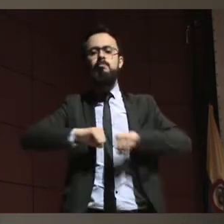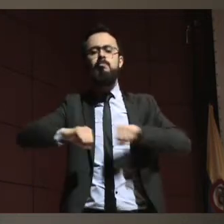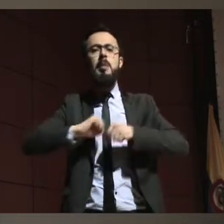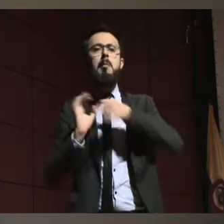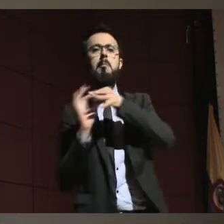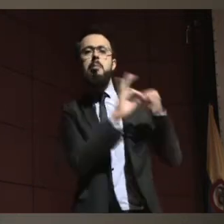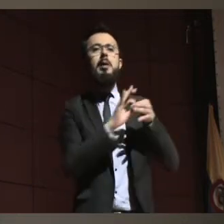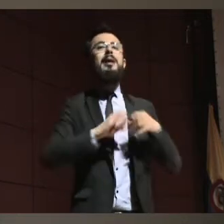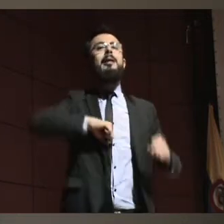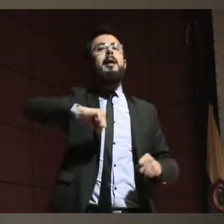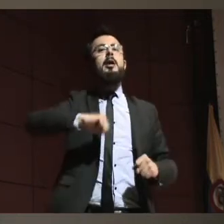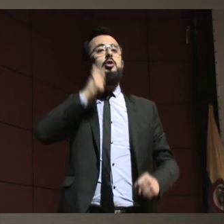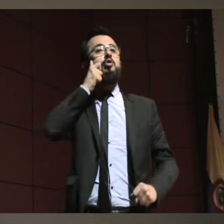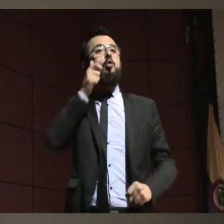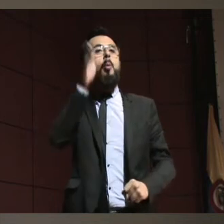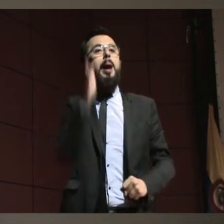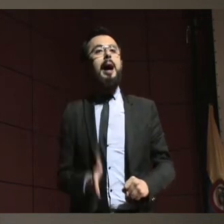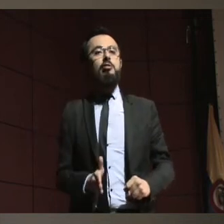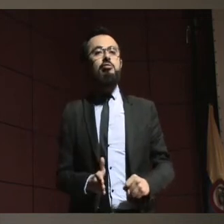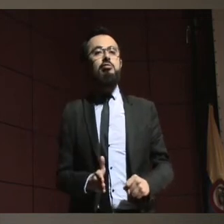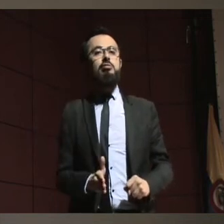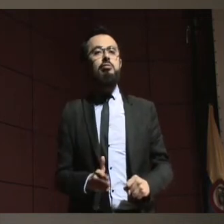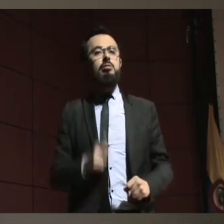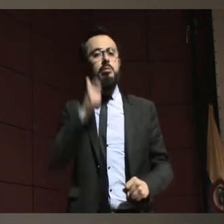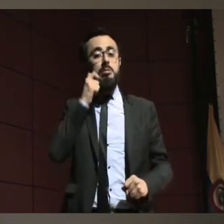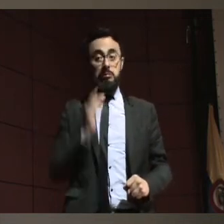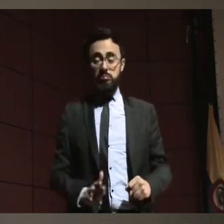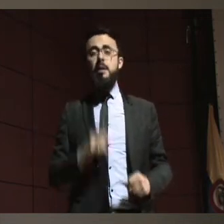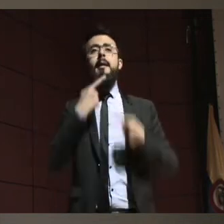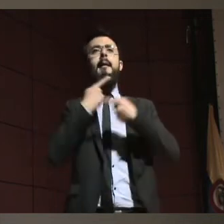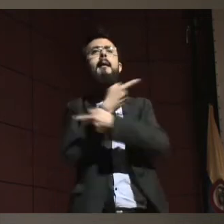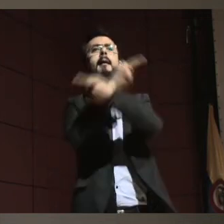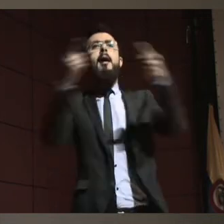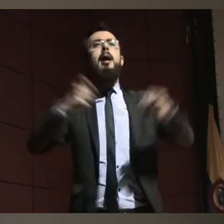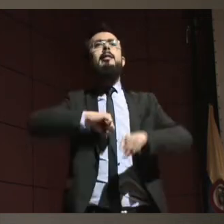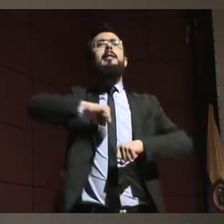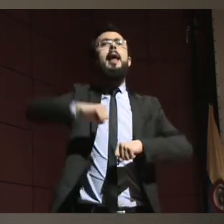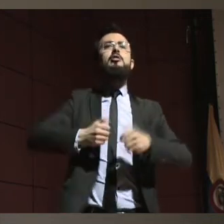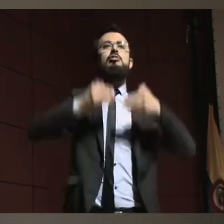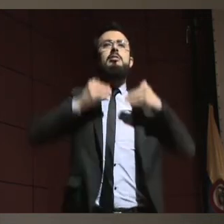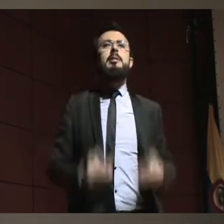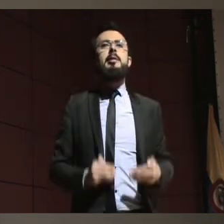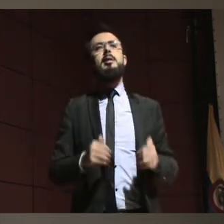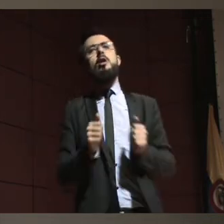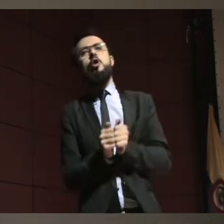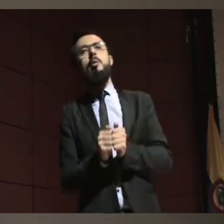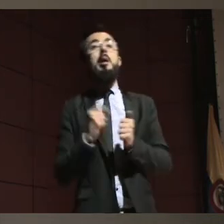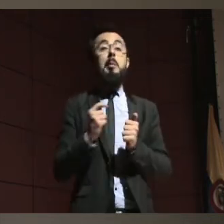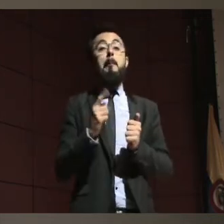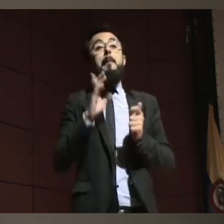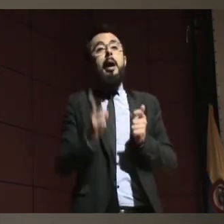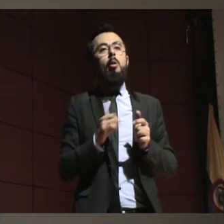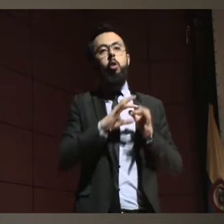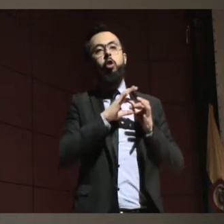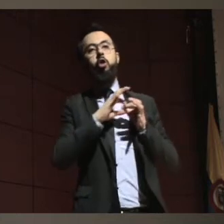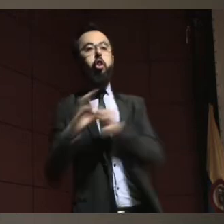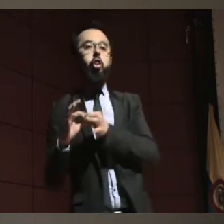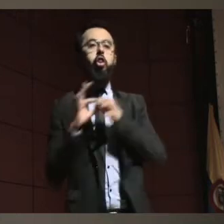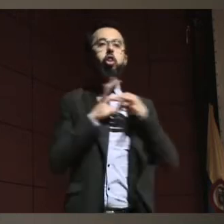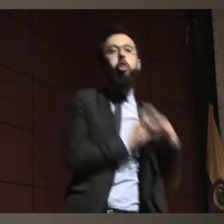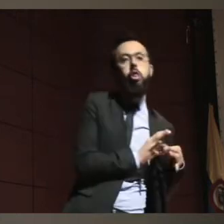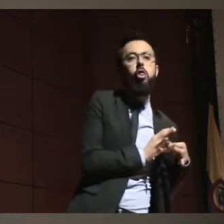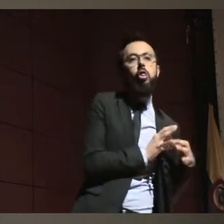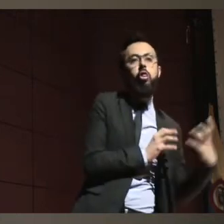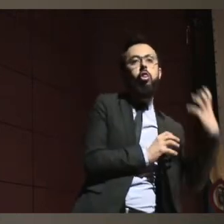de las personas con discapacidad y sin embargo aún estamos en el mundo de la interdicción. Y no